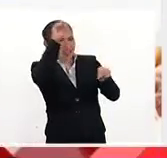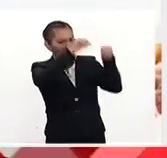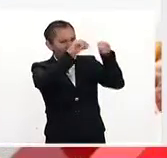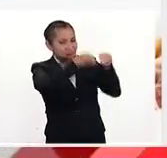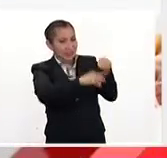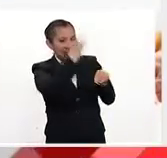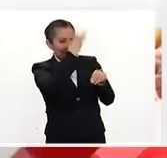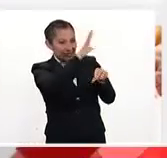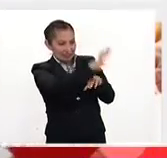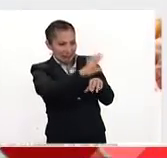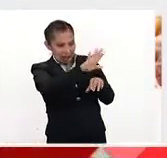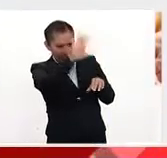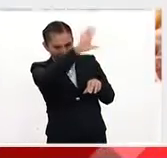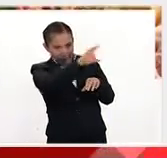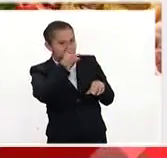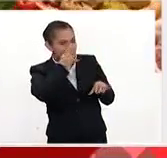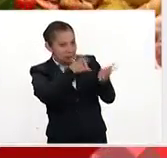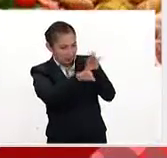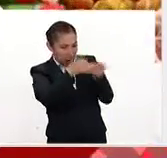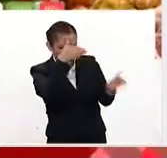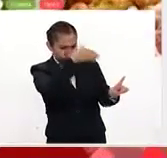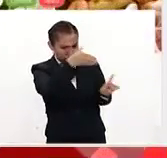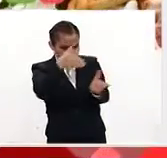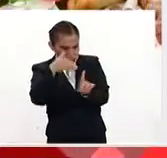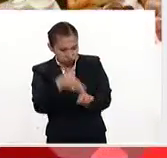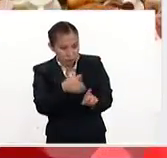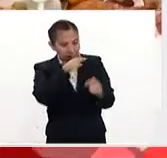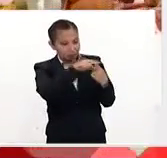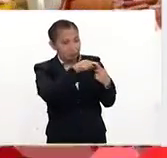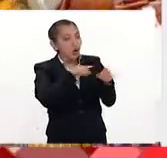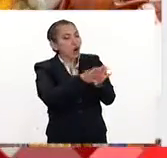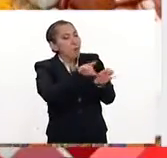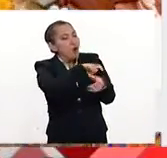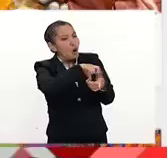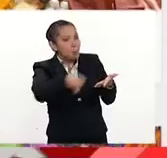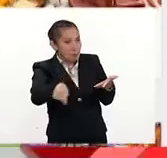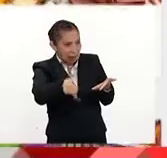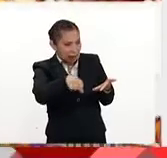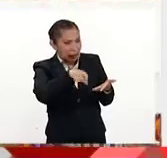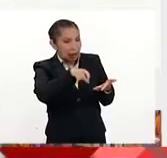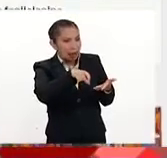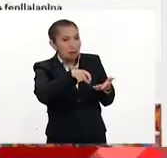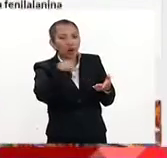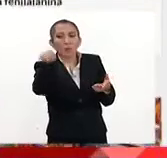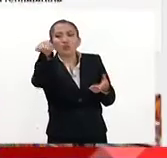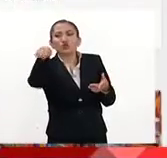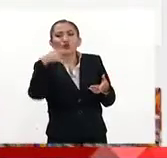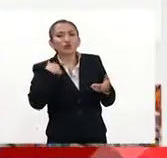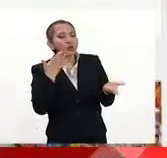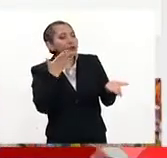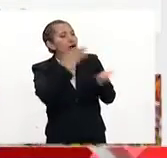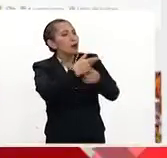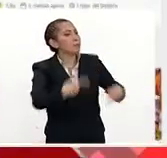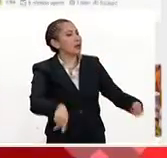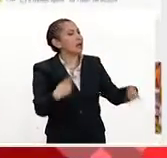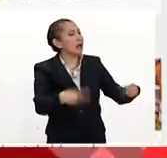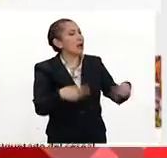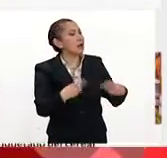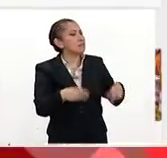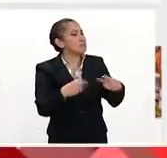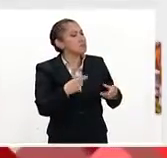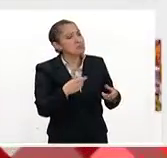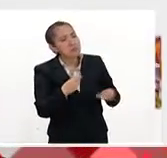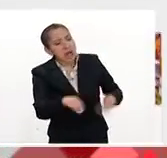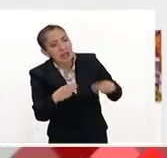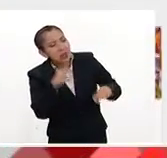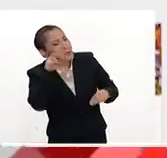dividido entre sectores, que son los que estamos trabajando ahora, que es cómo comprar, entonces, cómo el consumidor puede llegar al súper y saber qué es